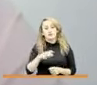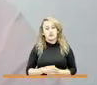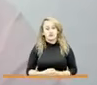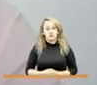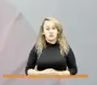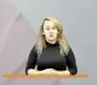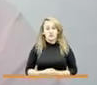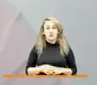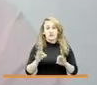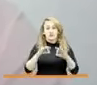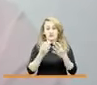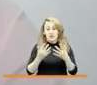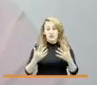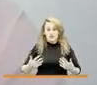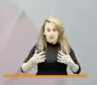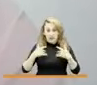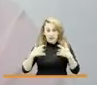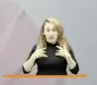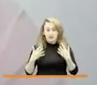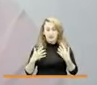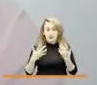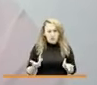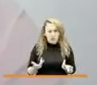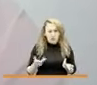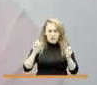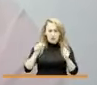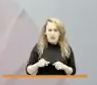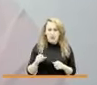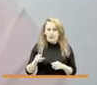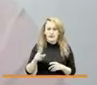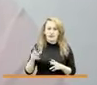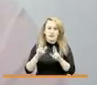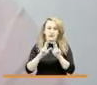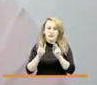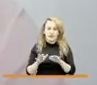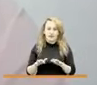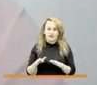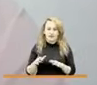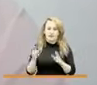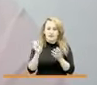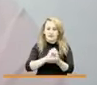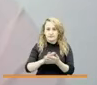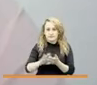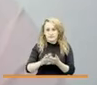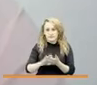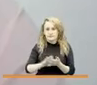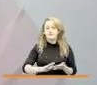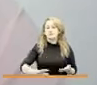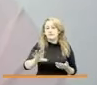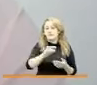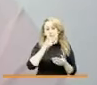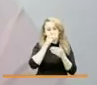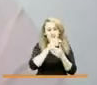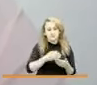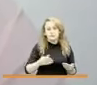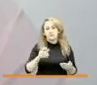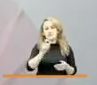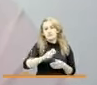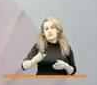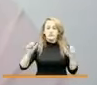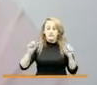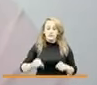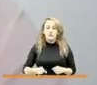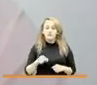familias víctimas para que llegue allí internet gratis para que todos los niños y todas las personas que